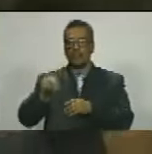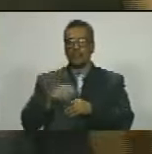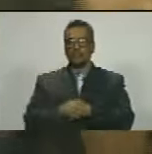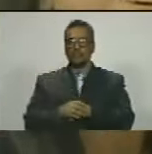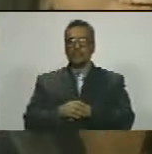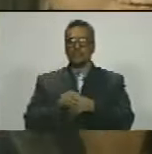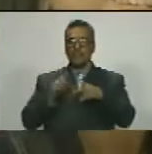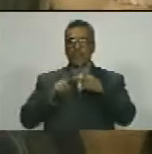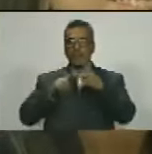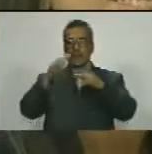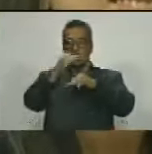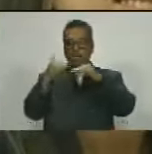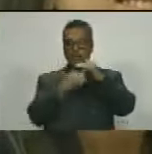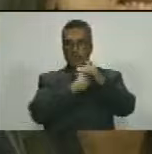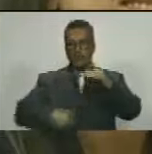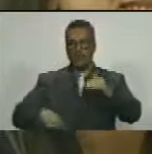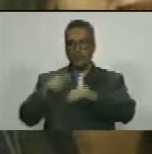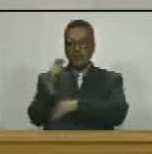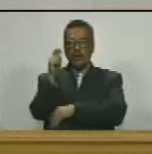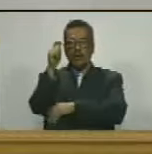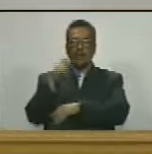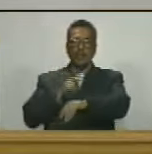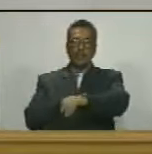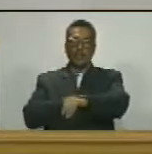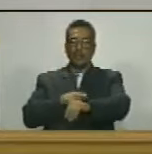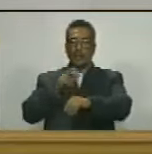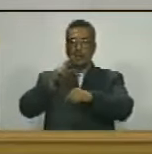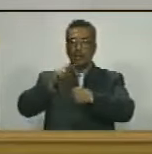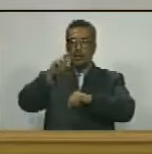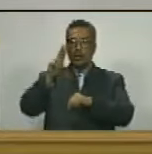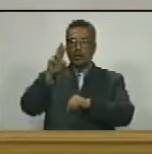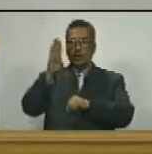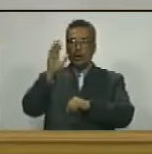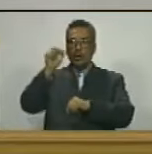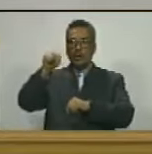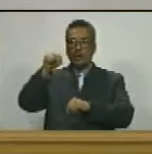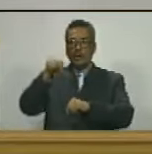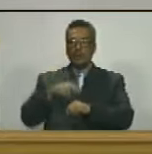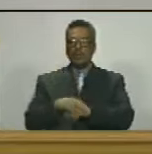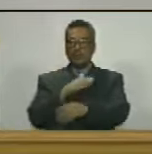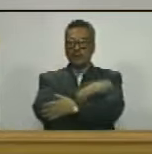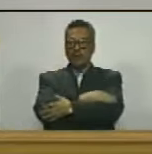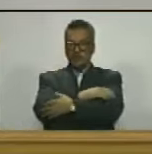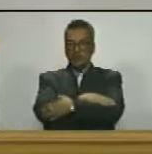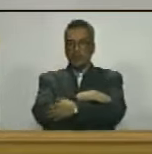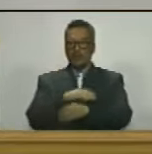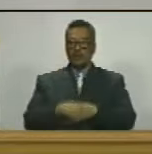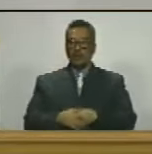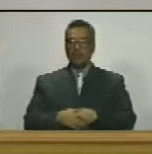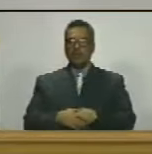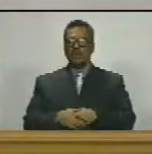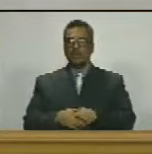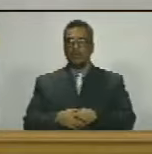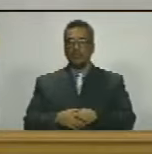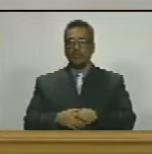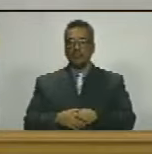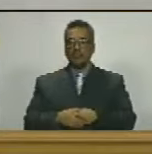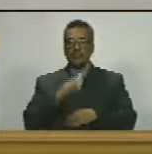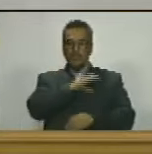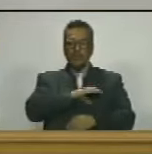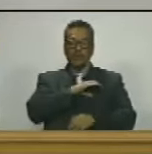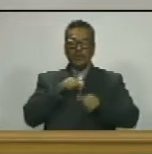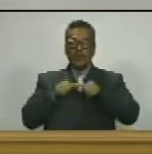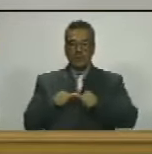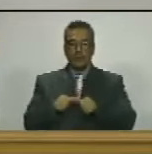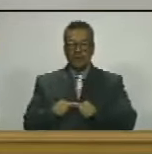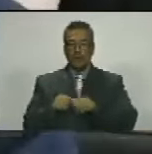segundo vicepresidente diputado doctor robert rubén antonio limas telles felicitaciones comisión